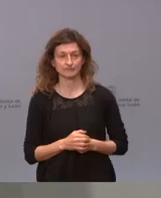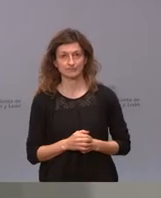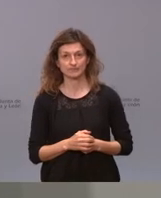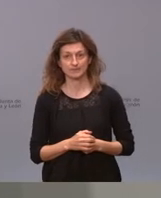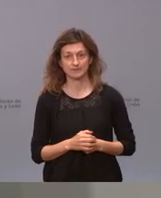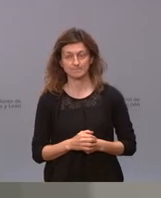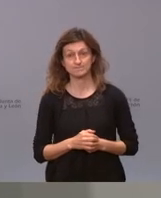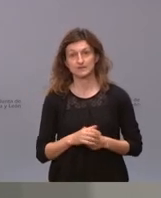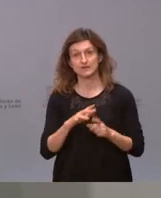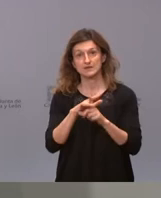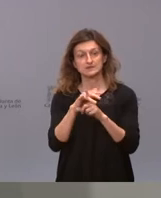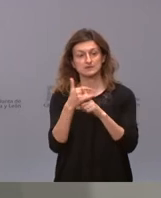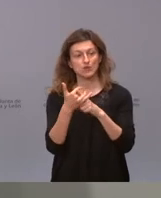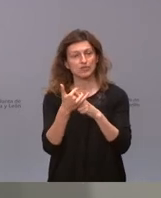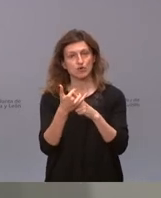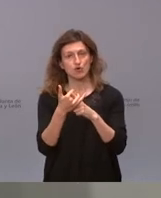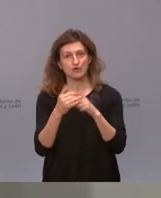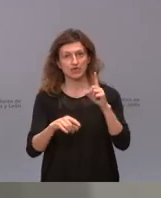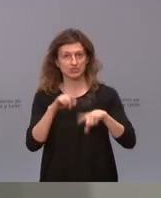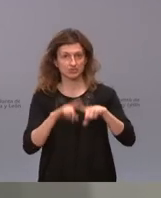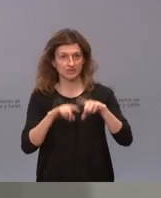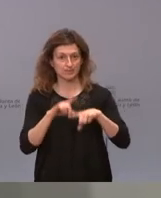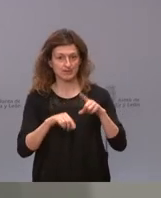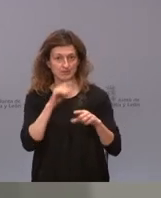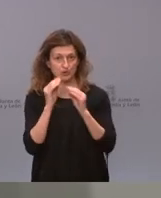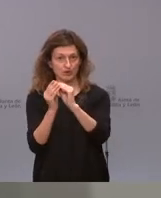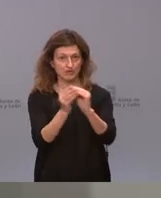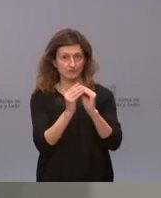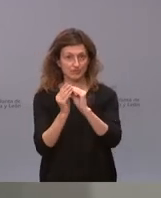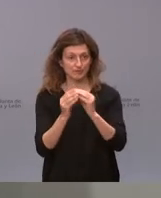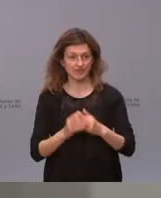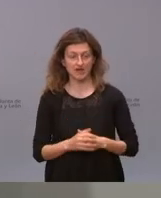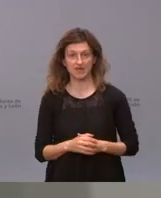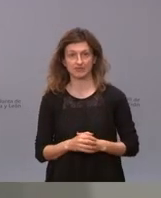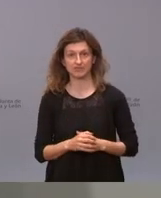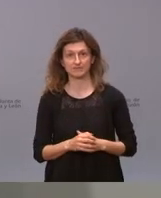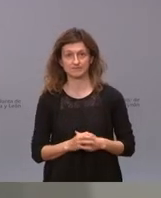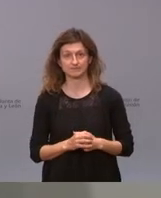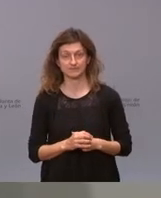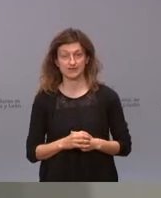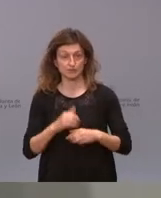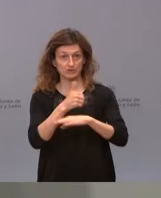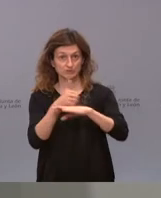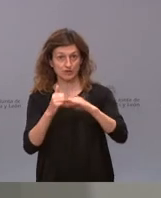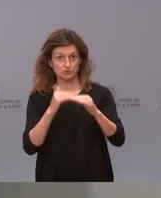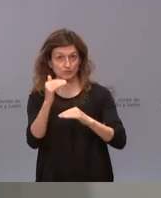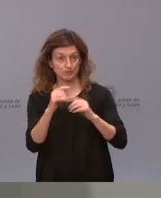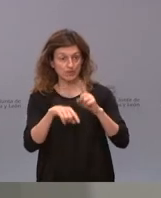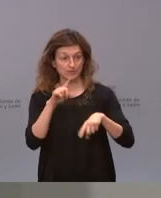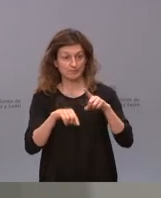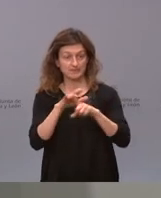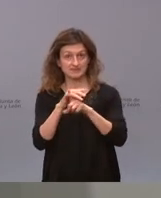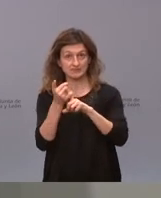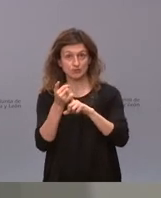situaciones dependen porque esta supuesta uniformidad que va a dar el Tribunal Supremo depende de la situación